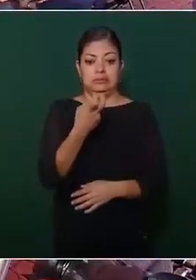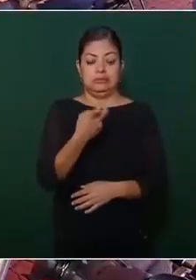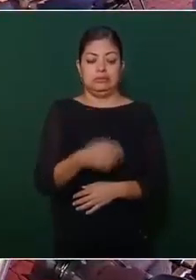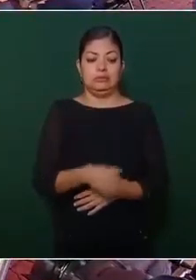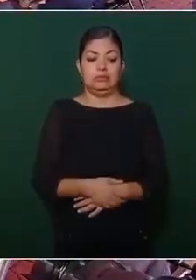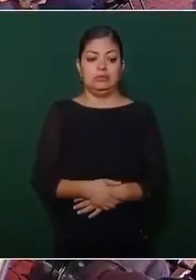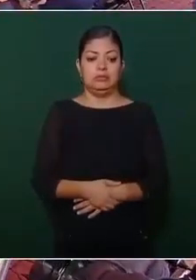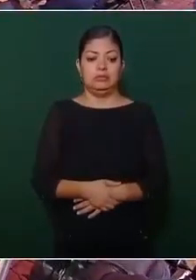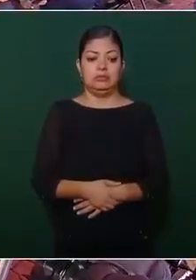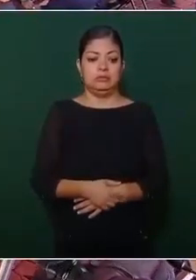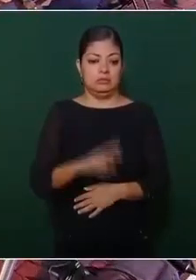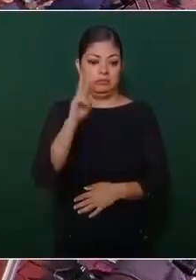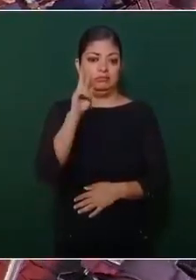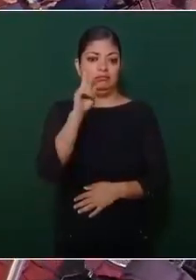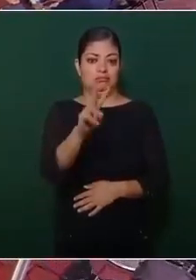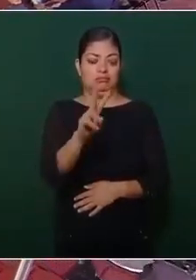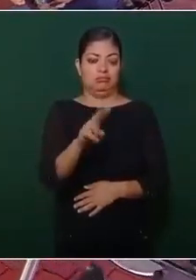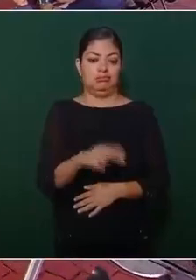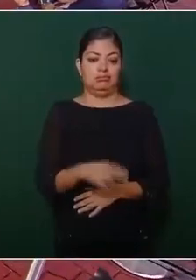Mire,